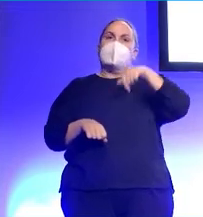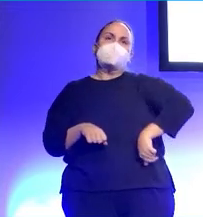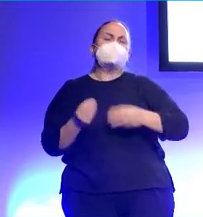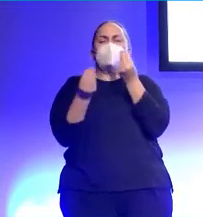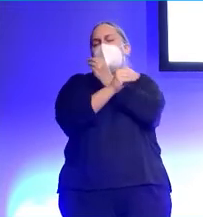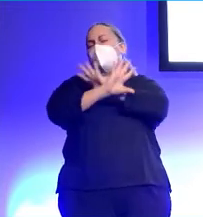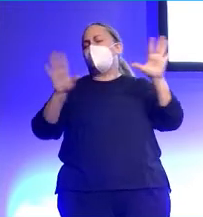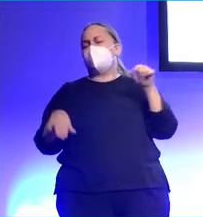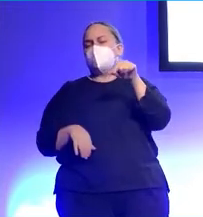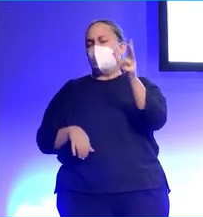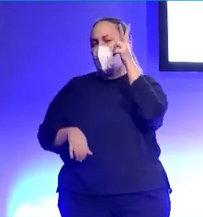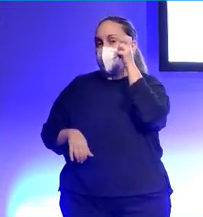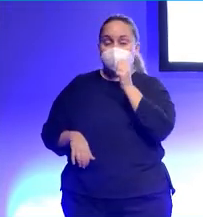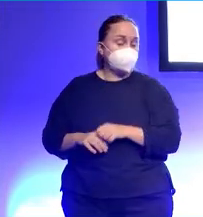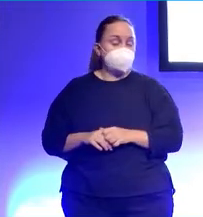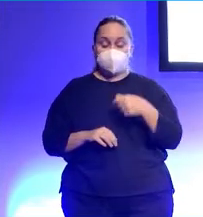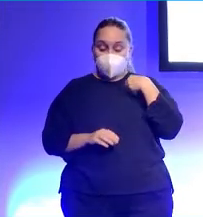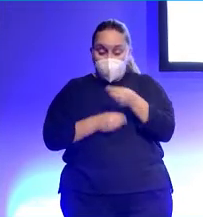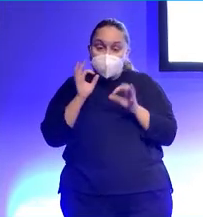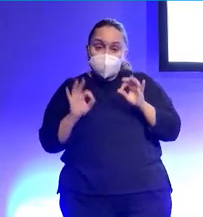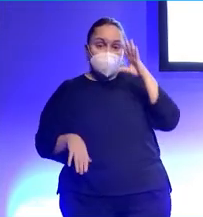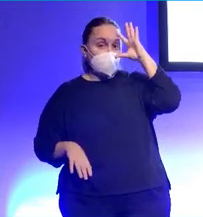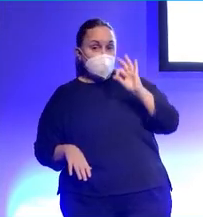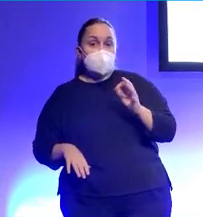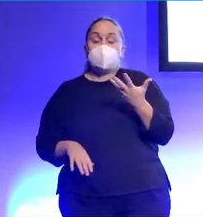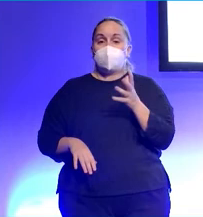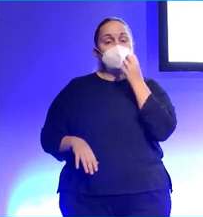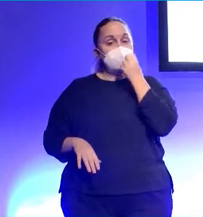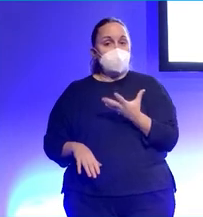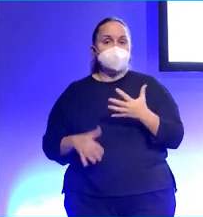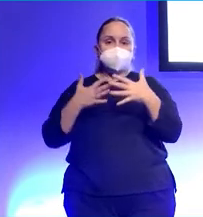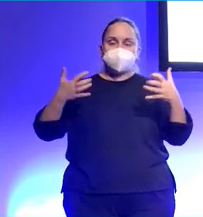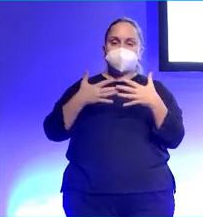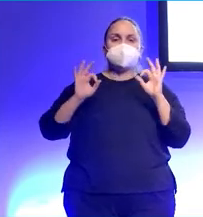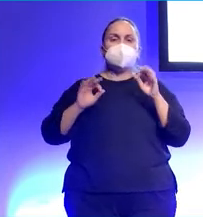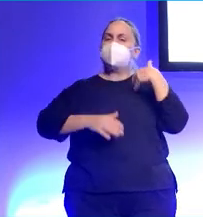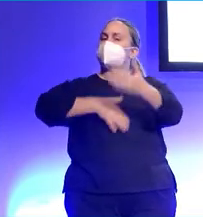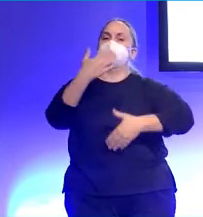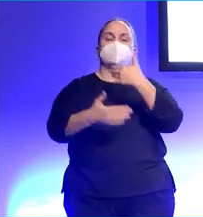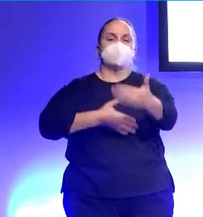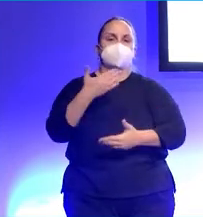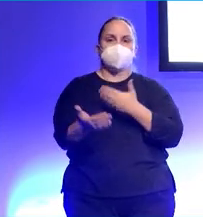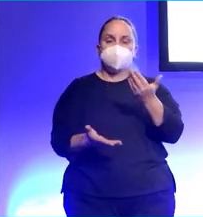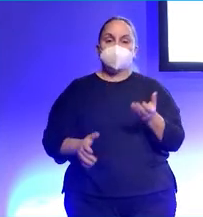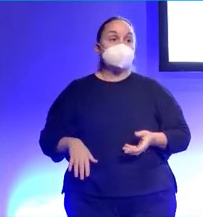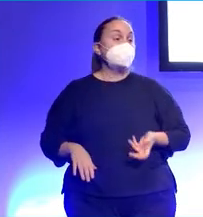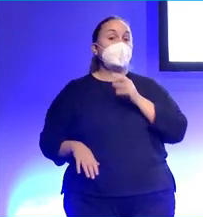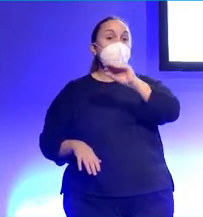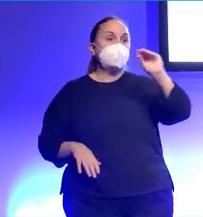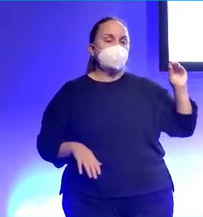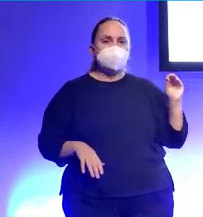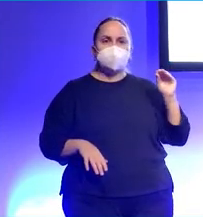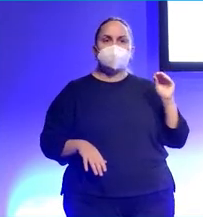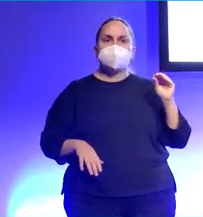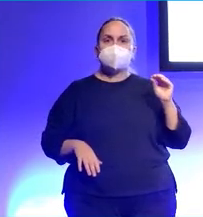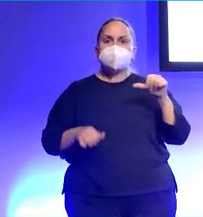yo lo hago como yo creo, me va bien así, más o menos bien. Y para adelante. ¿Quién de aquí alguna vez